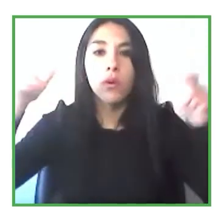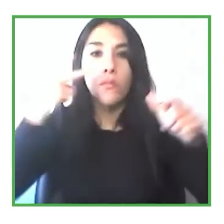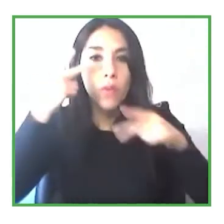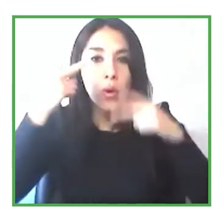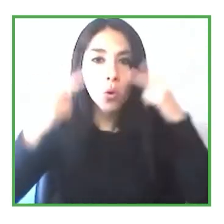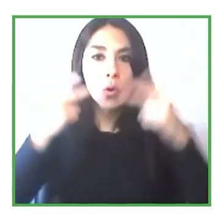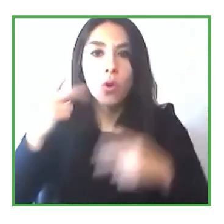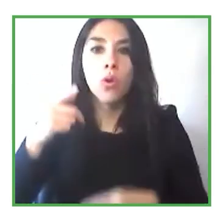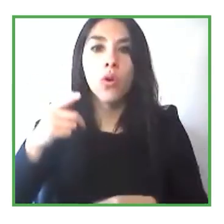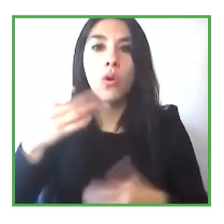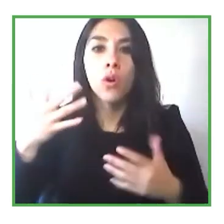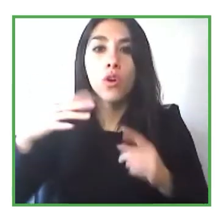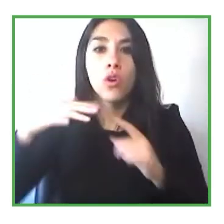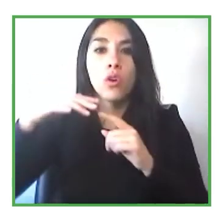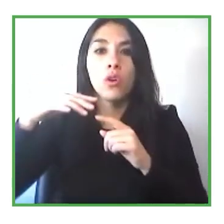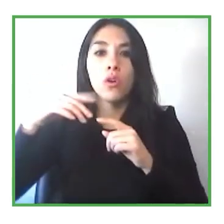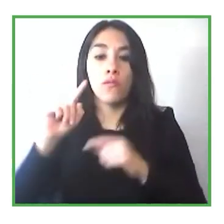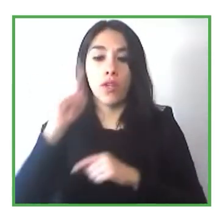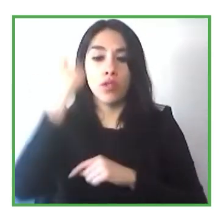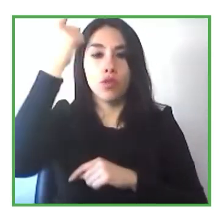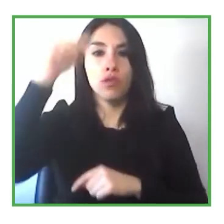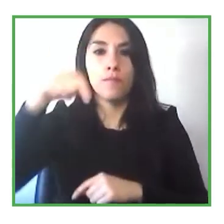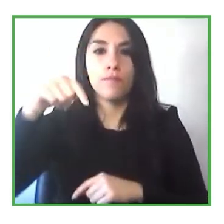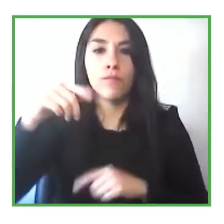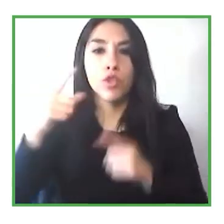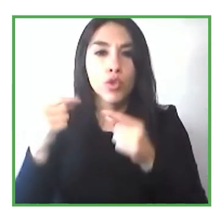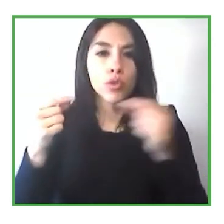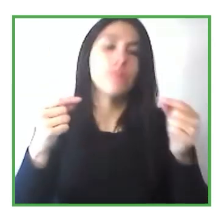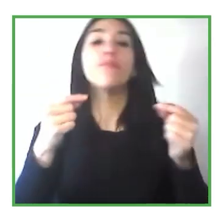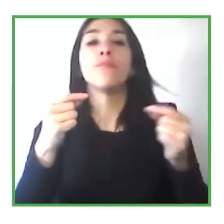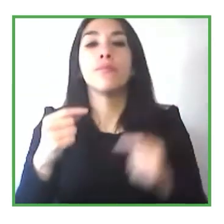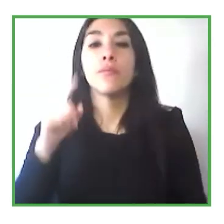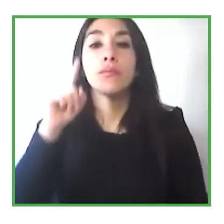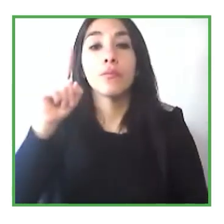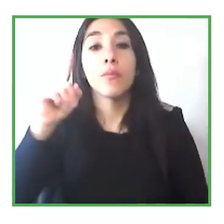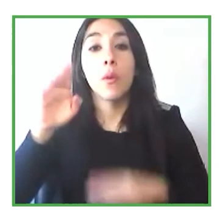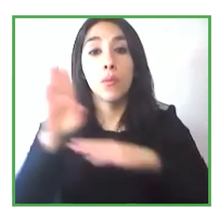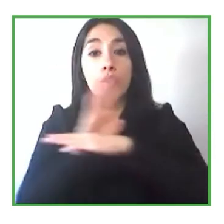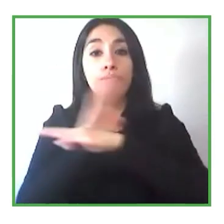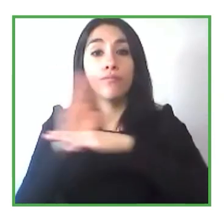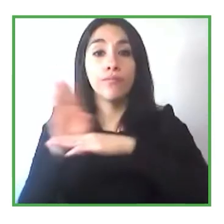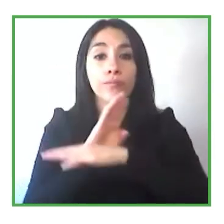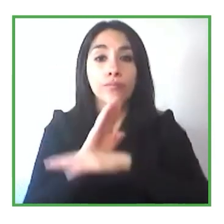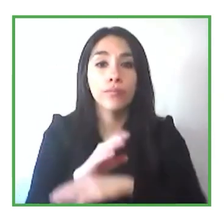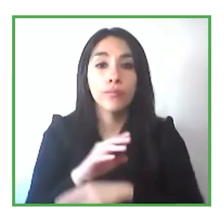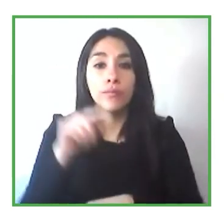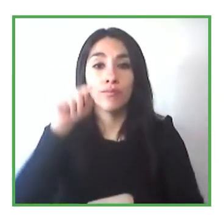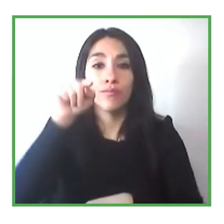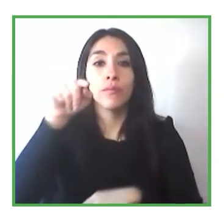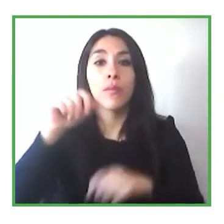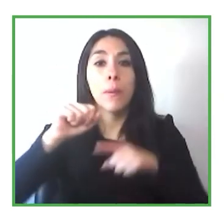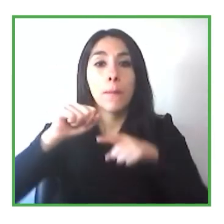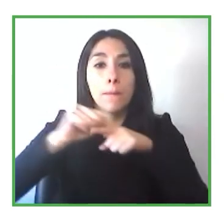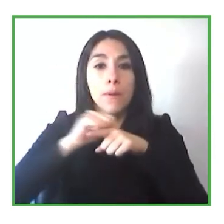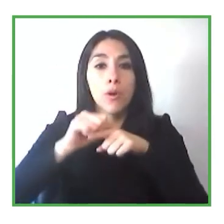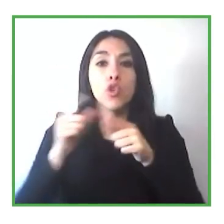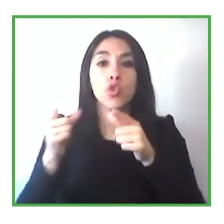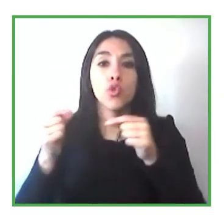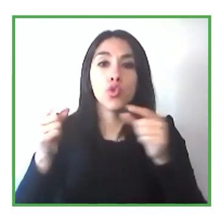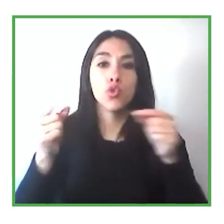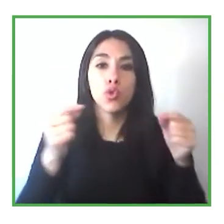empresas no estaban preparadas para asumir el compromiso cuando le hicimos el primer planteamiento realmente no prosperó